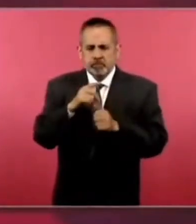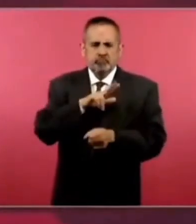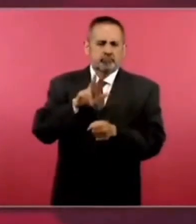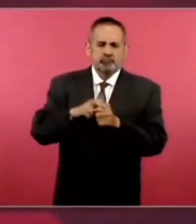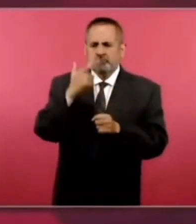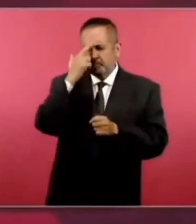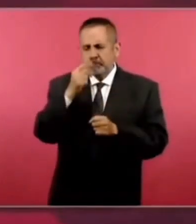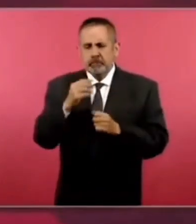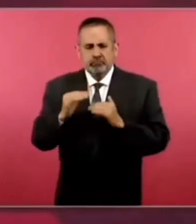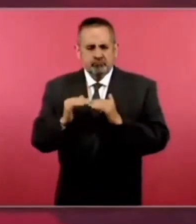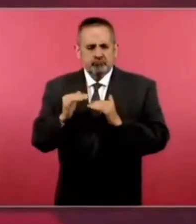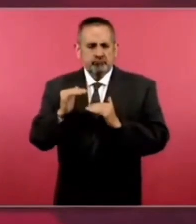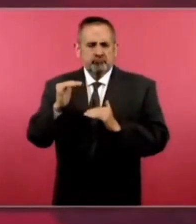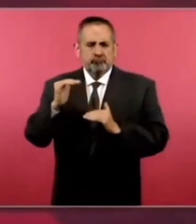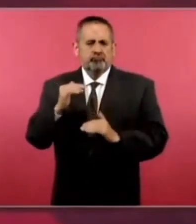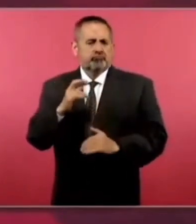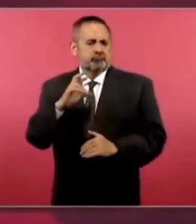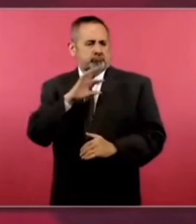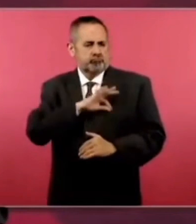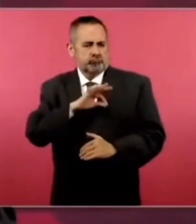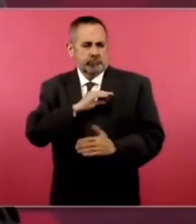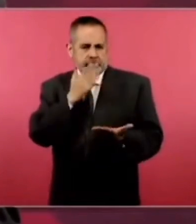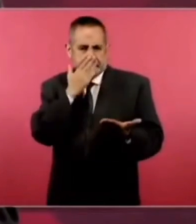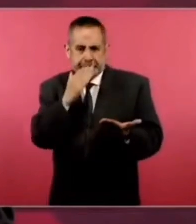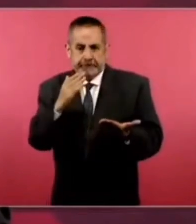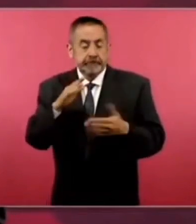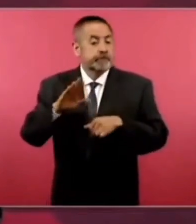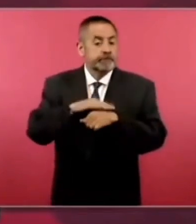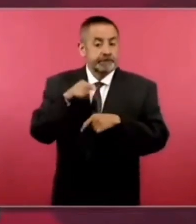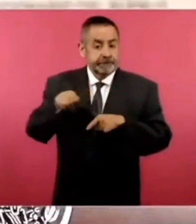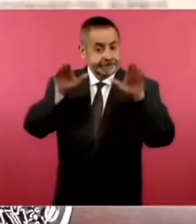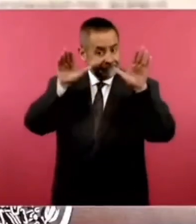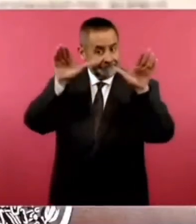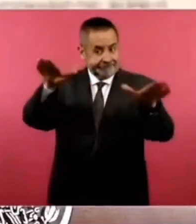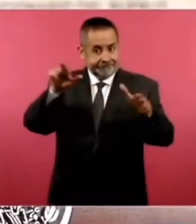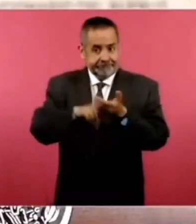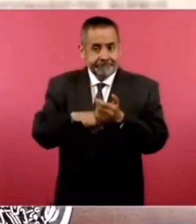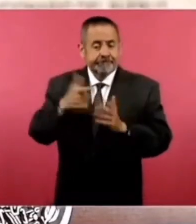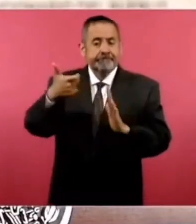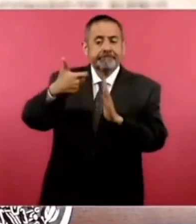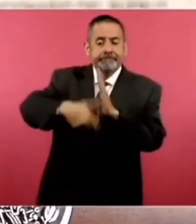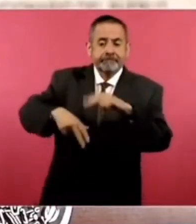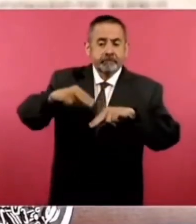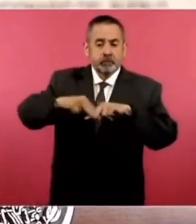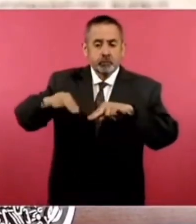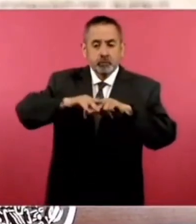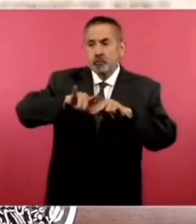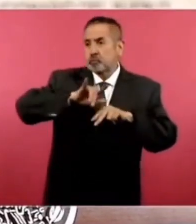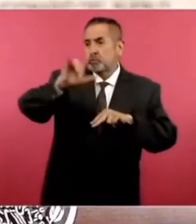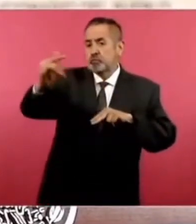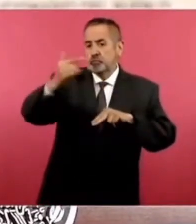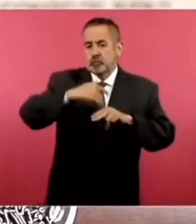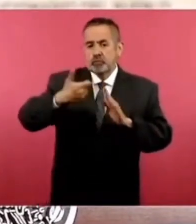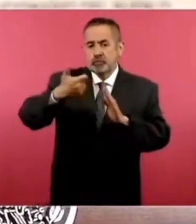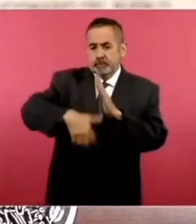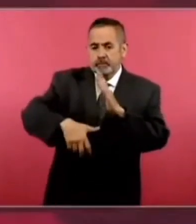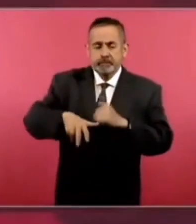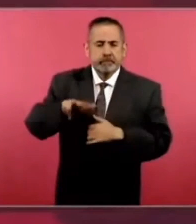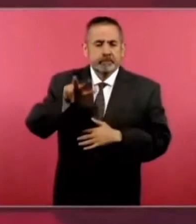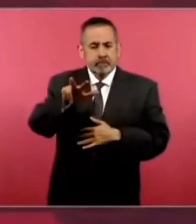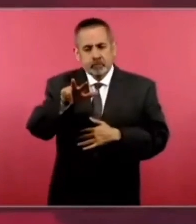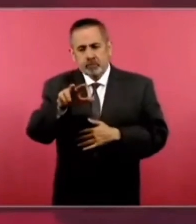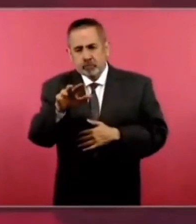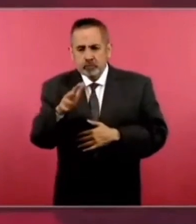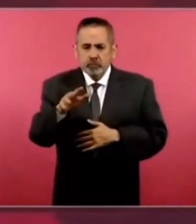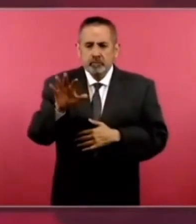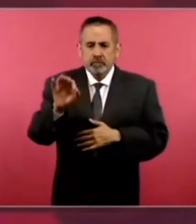porque en esta línea van a costar menos los boletos, 18 o 20 por